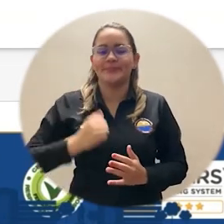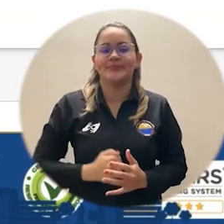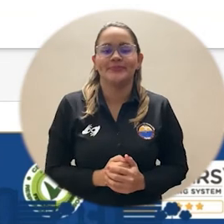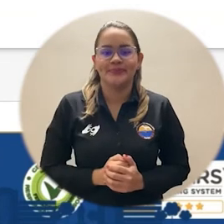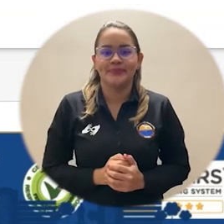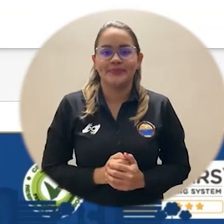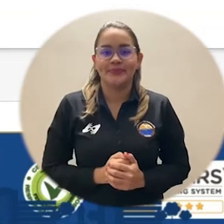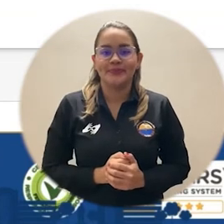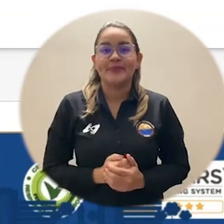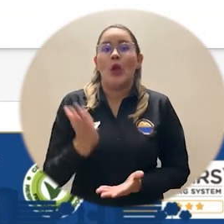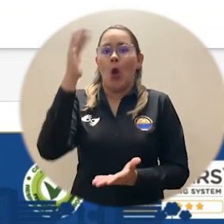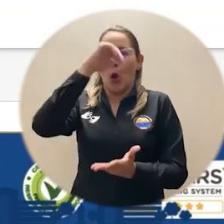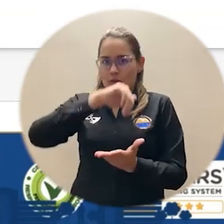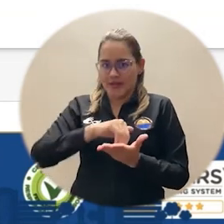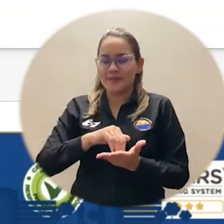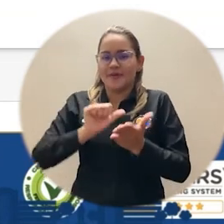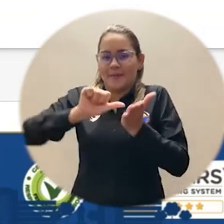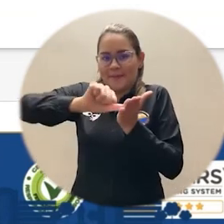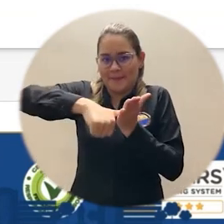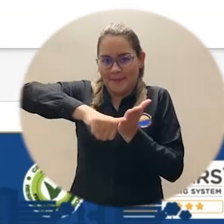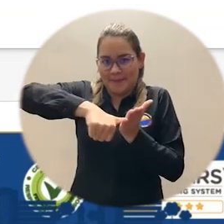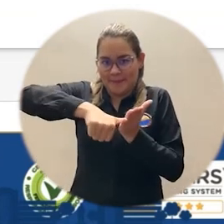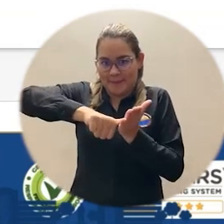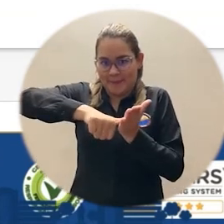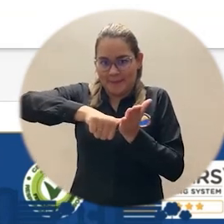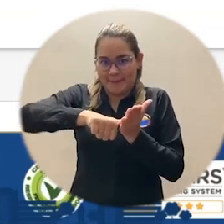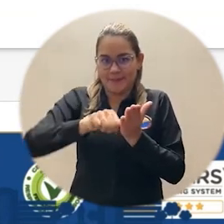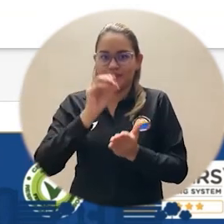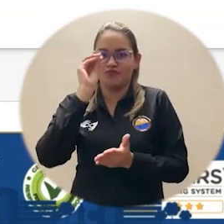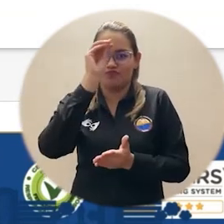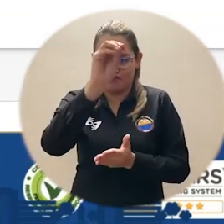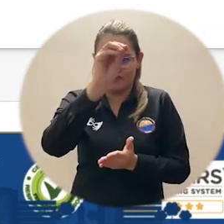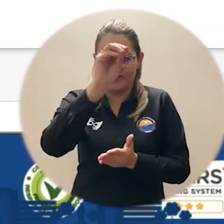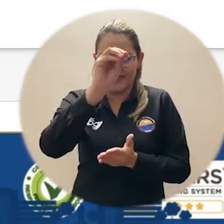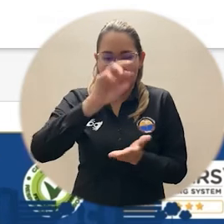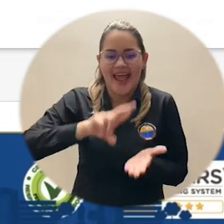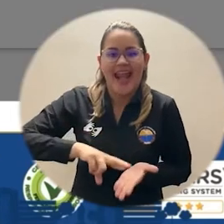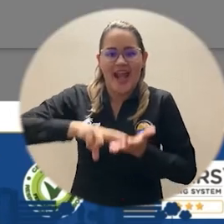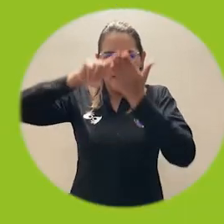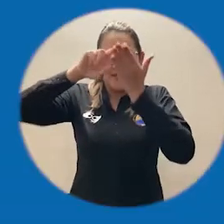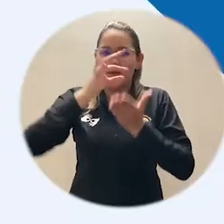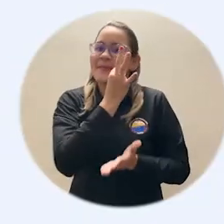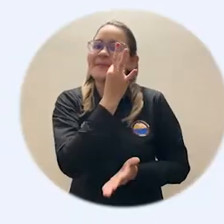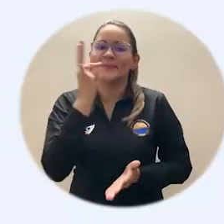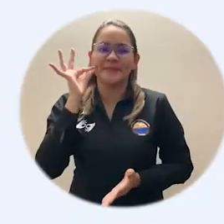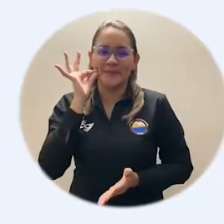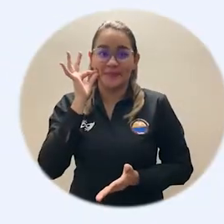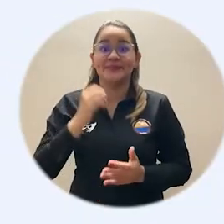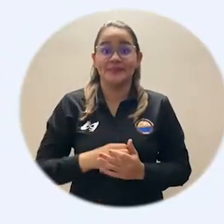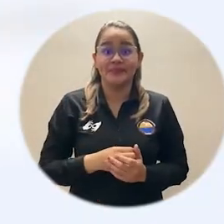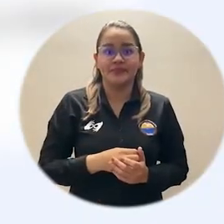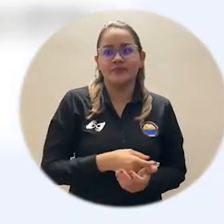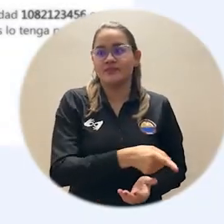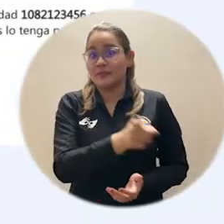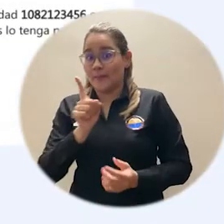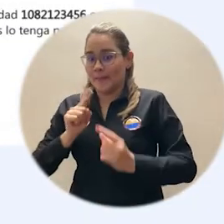número de identificación, verificamos y recuperamos nuestra contraseña. A nuestro correo llegará